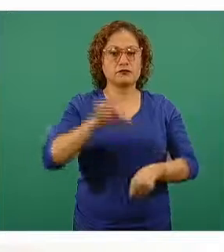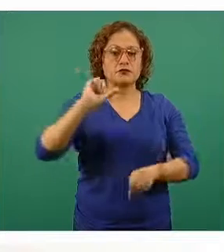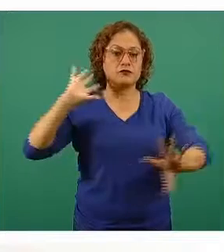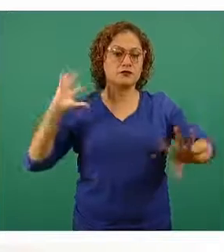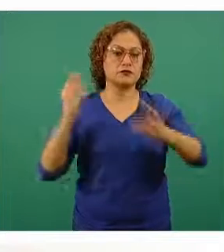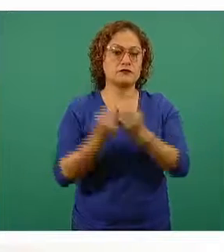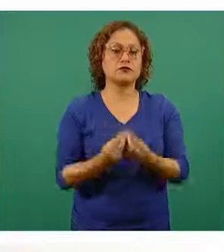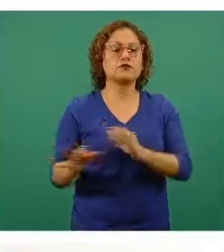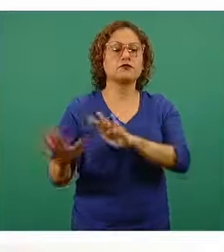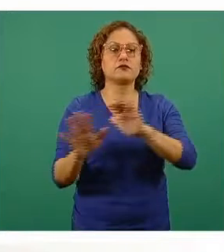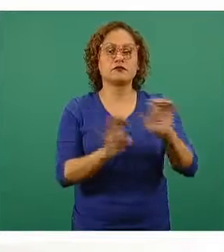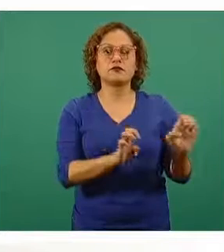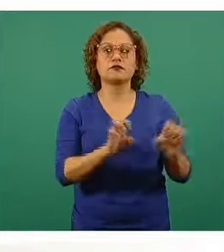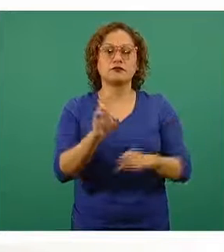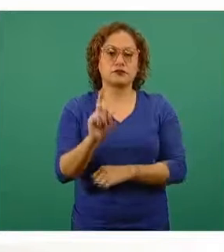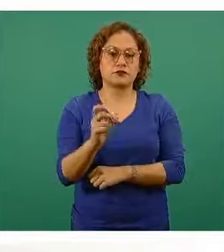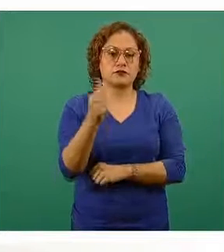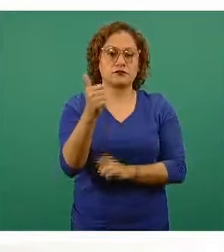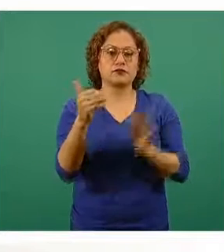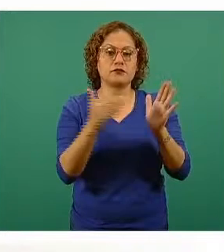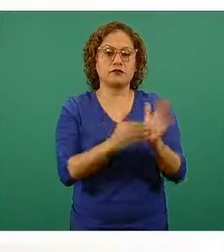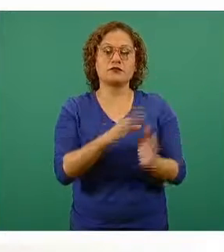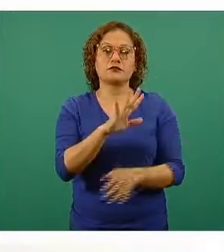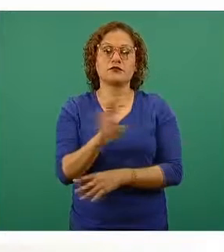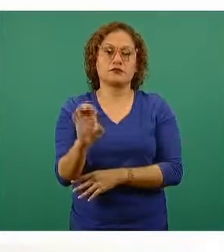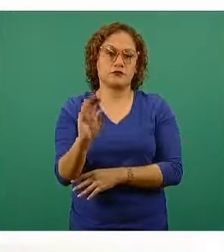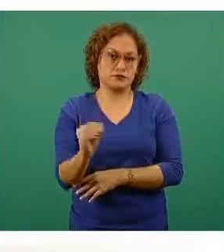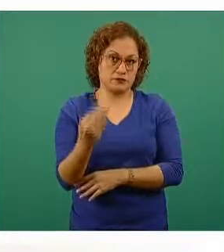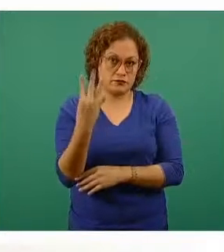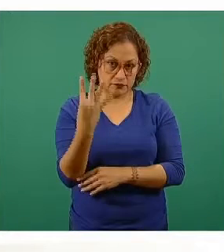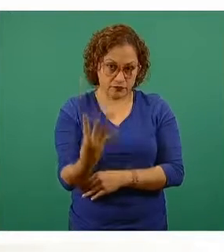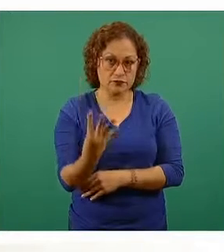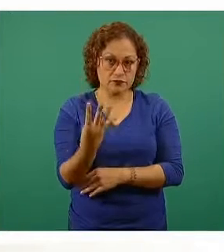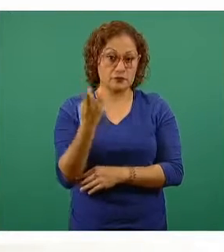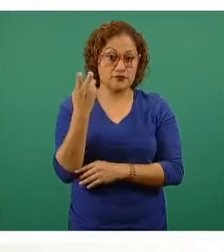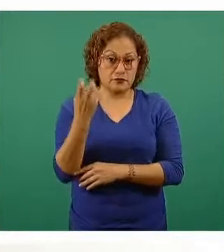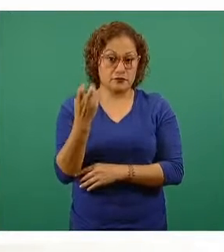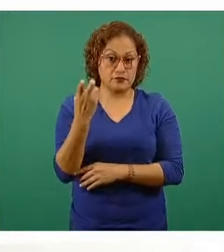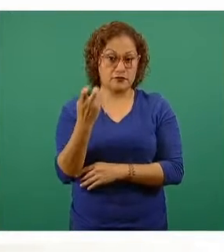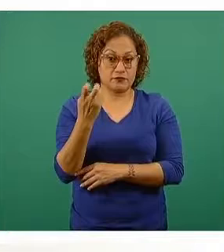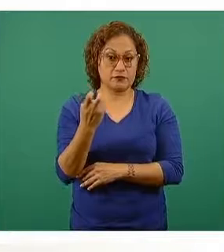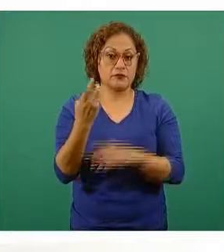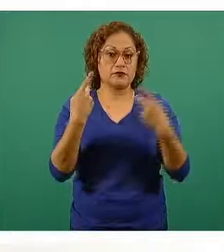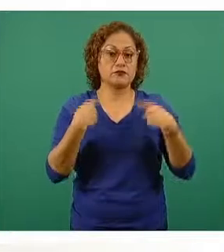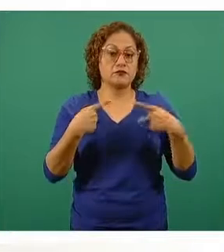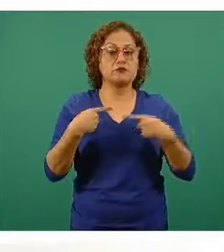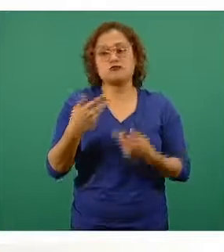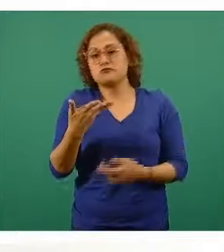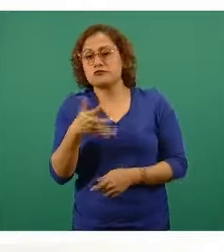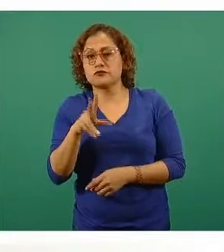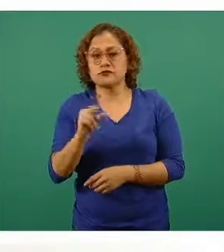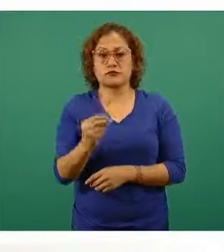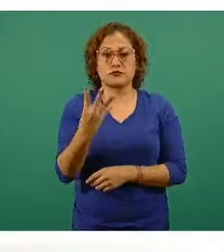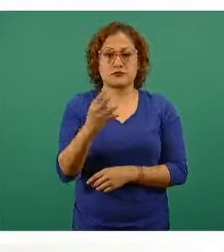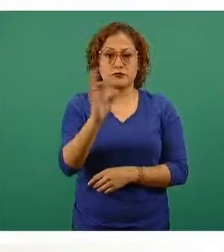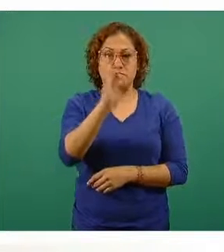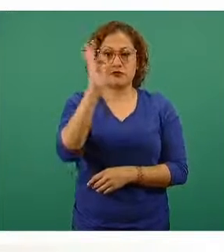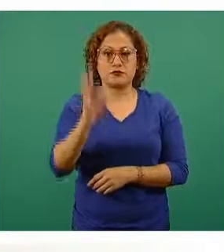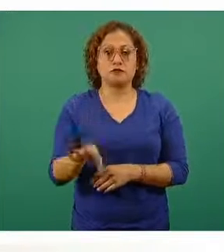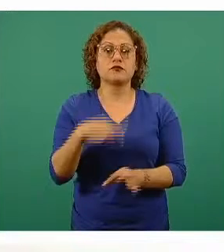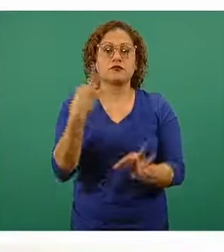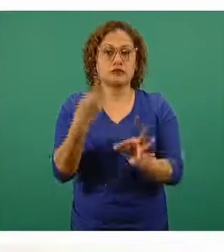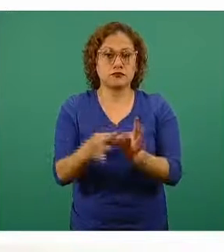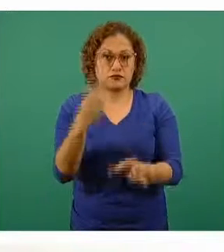594 y de este grupo ya el 84 por ciento con esquemas